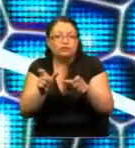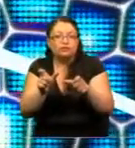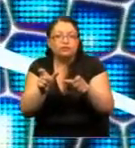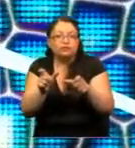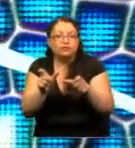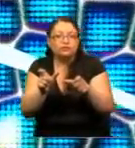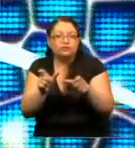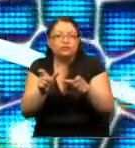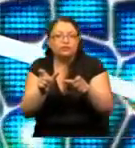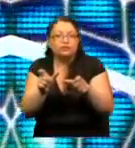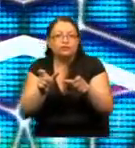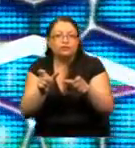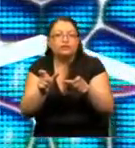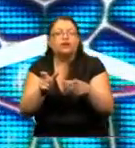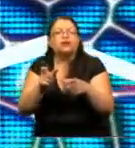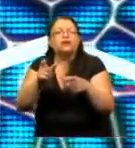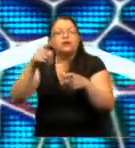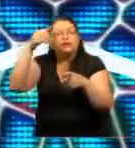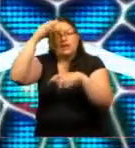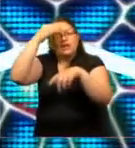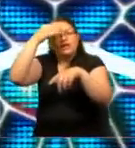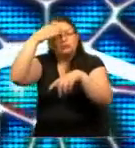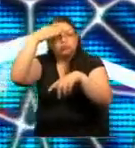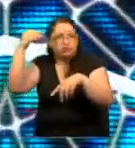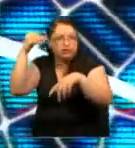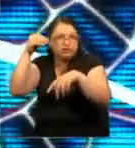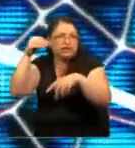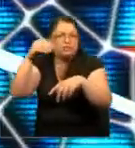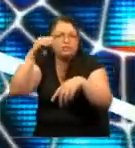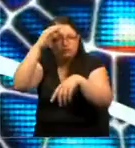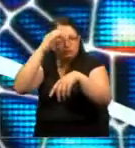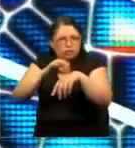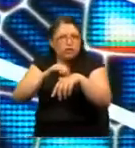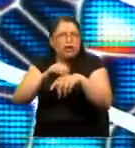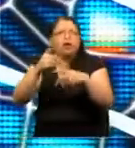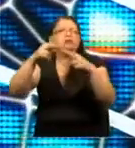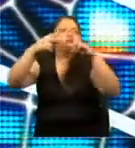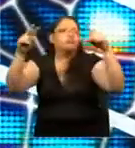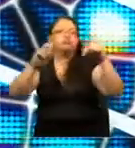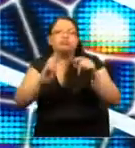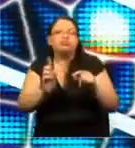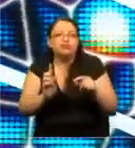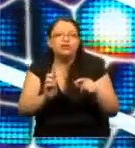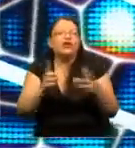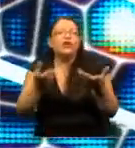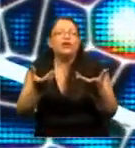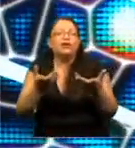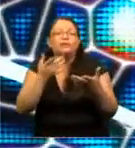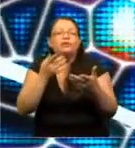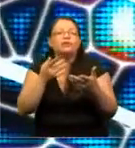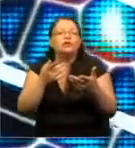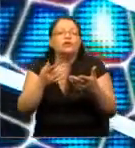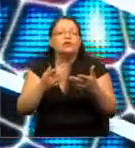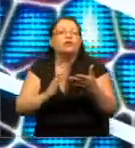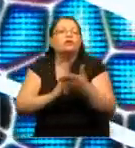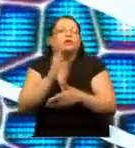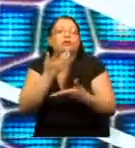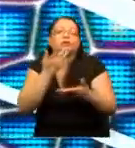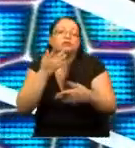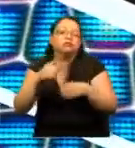no por un origen genético, es lo que denominamos el Alzheimer esporádico y es el que aparece con la edad.